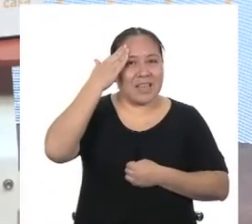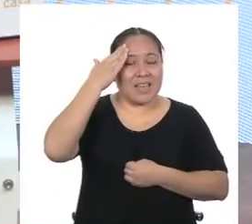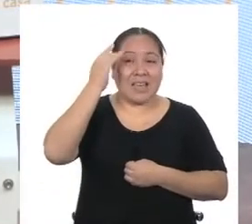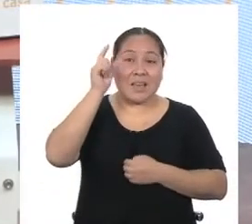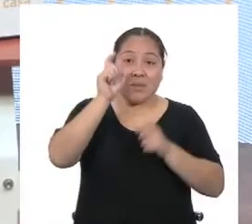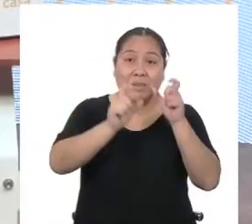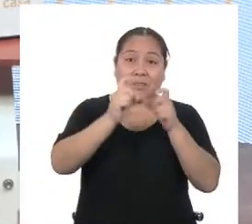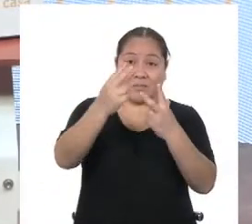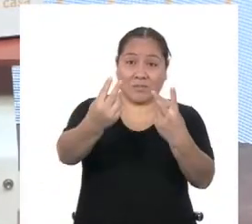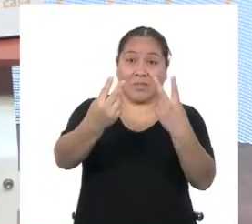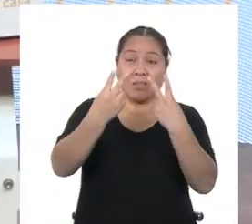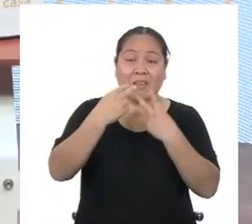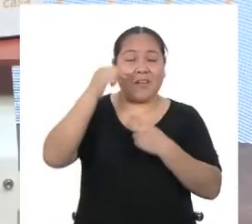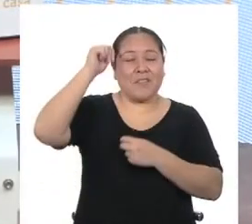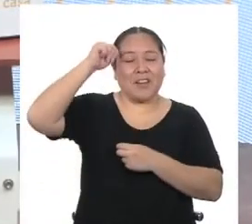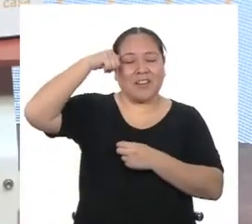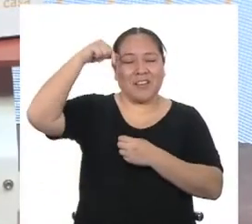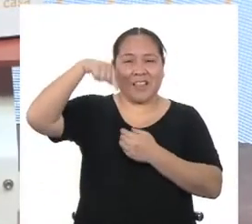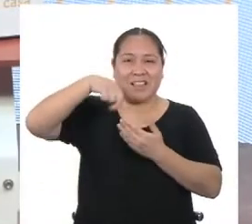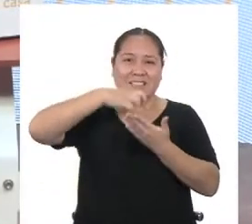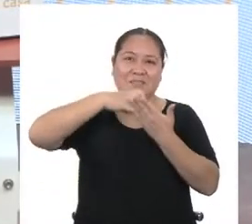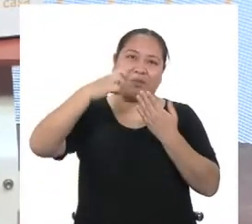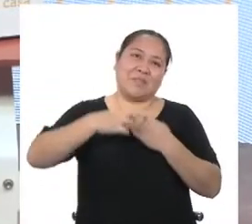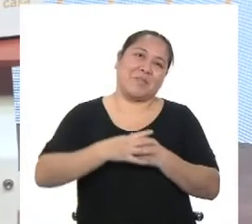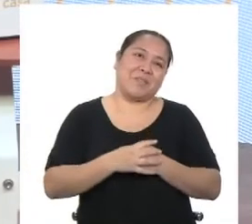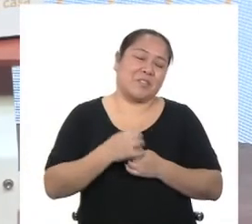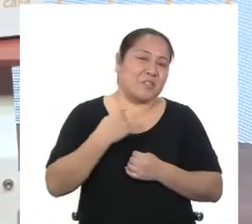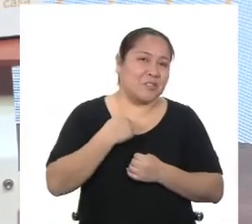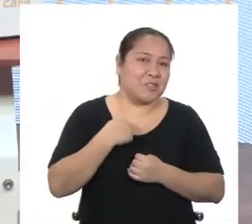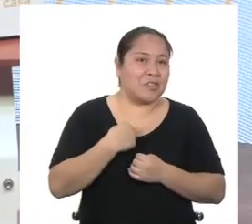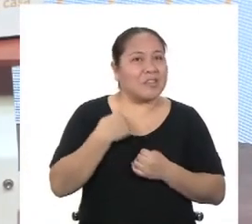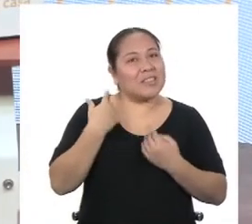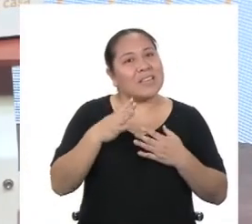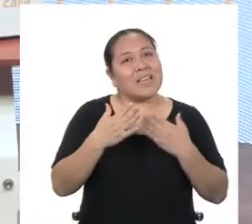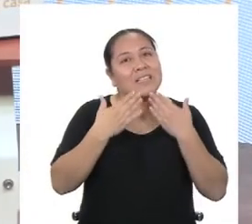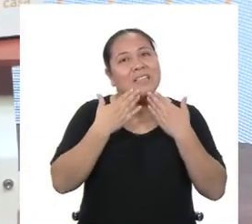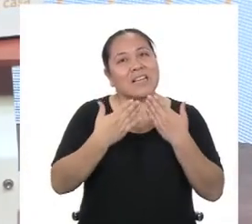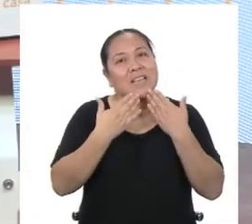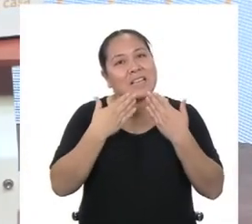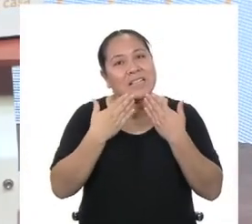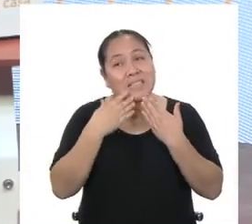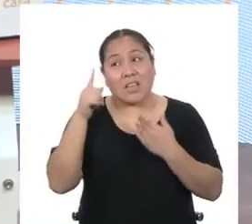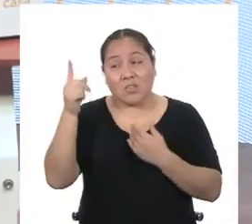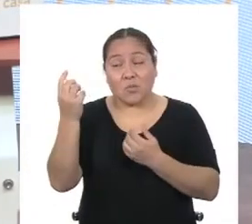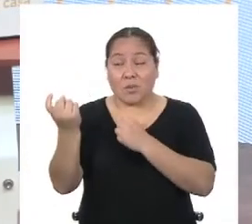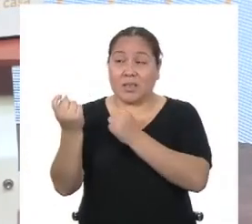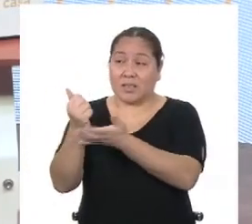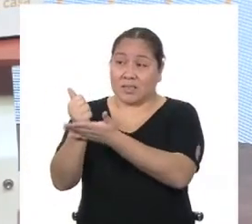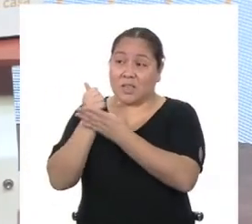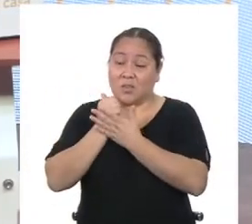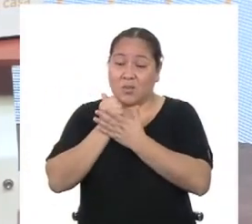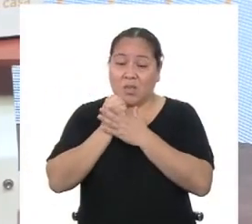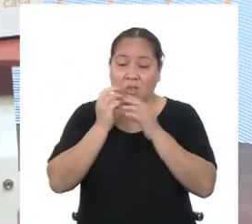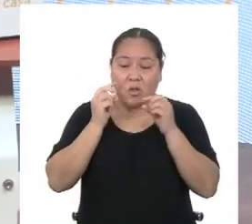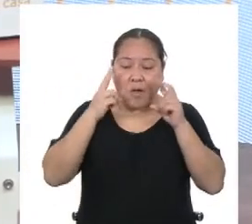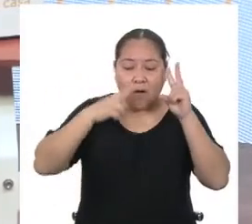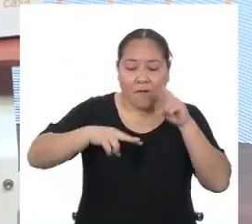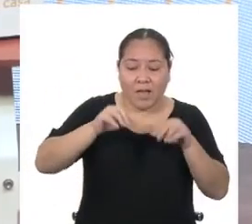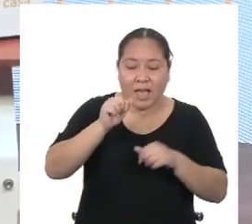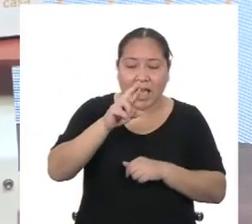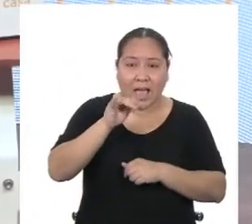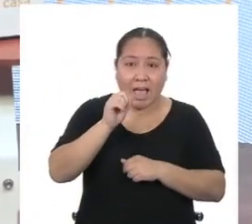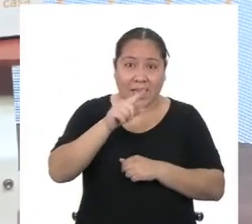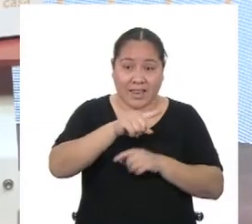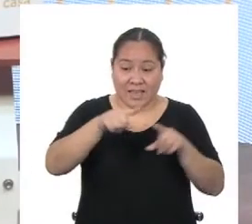sus casas lo recordarán por el programa. Yo desde ya estoy muy agradecida de que me hayas ayudado a calcular el área de la cancha y la